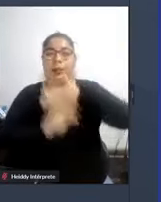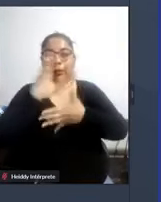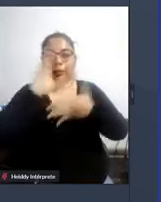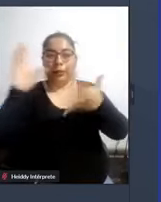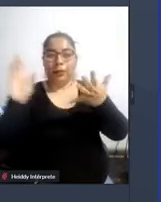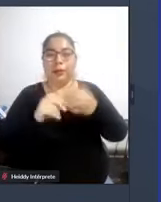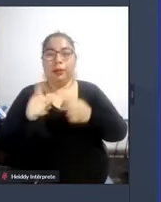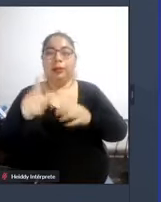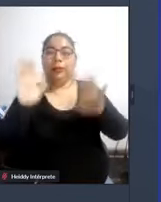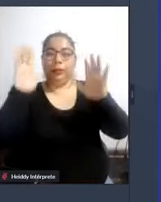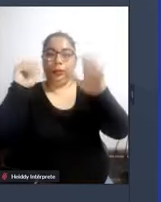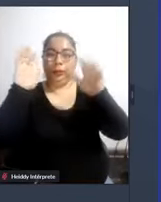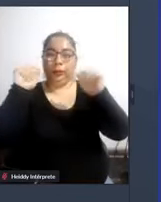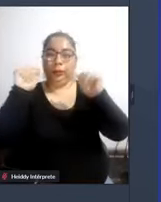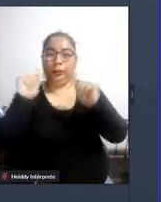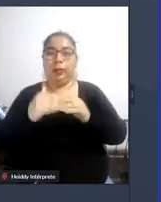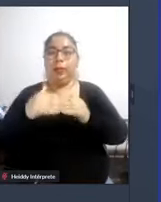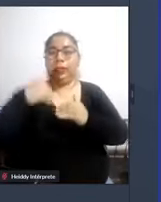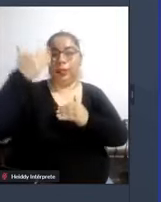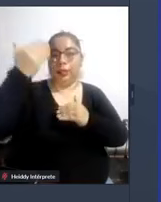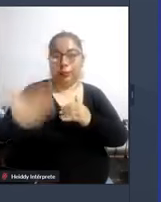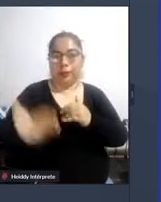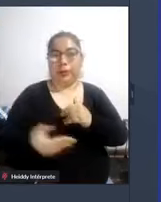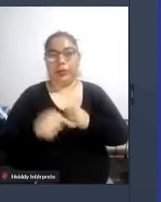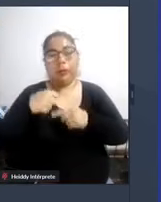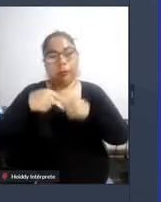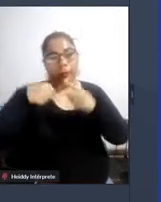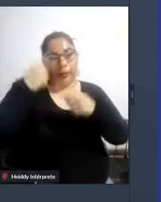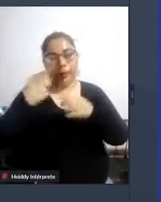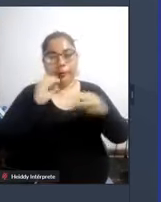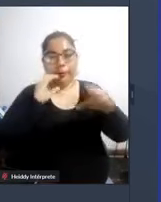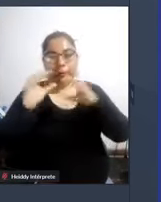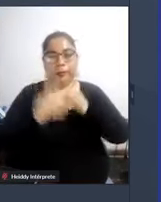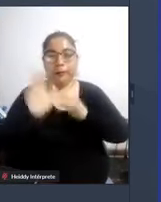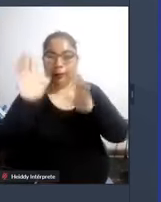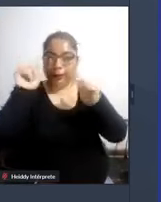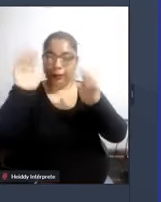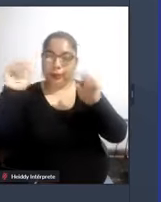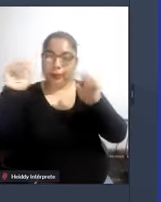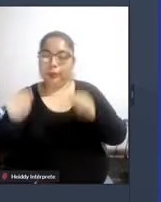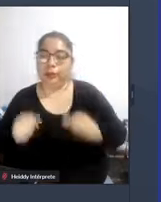nos despedimos hasta una próxima edición hasta luego